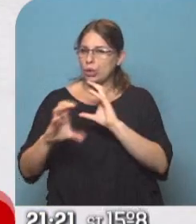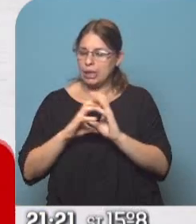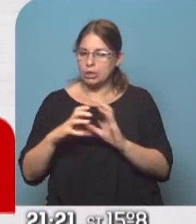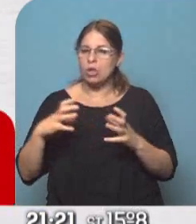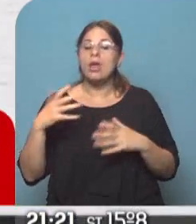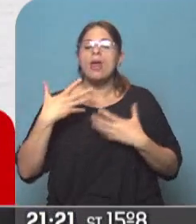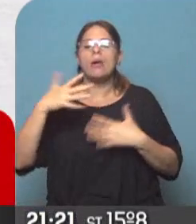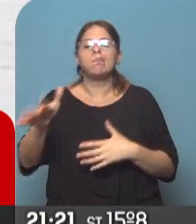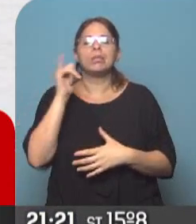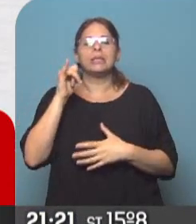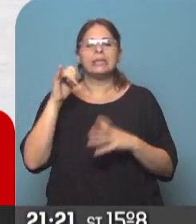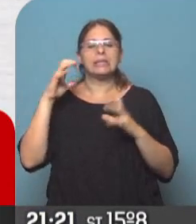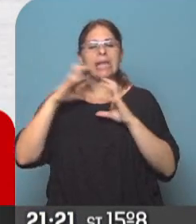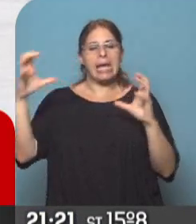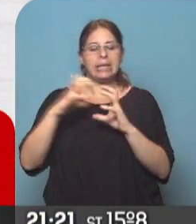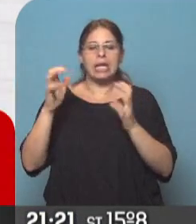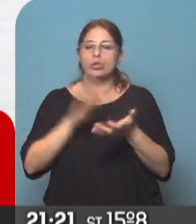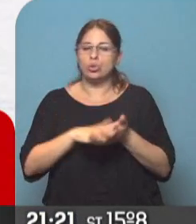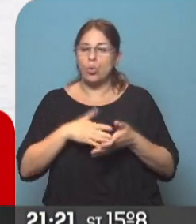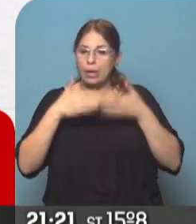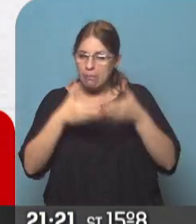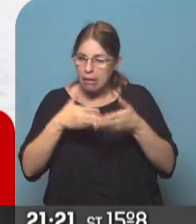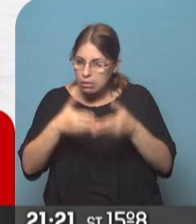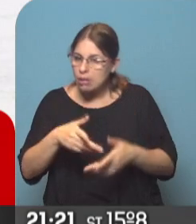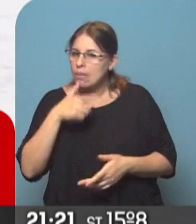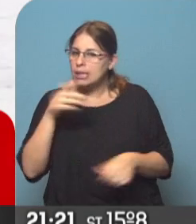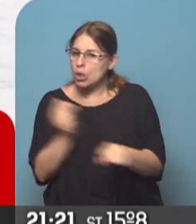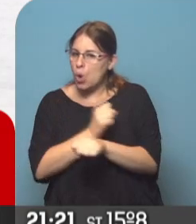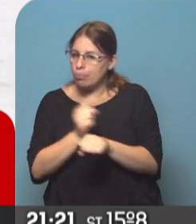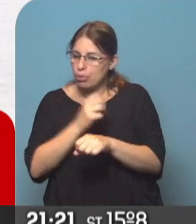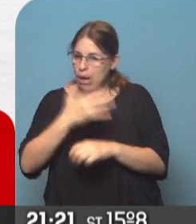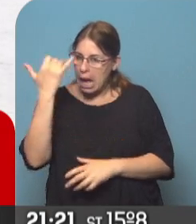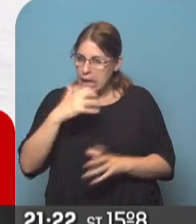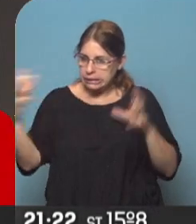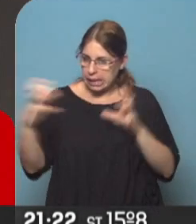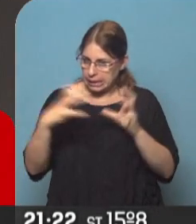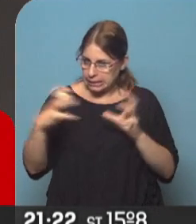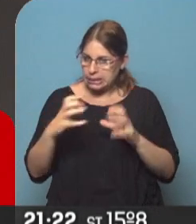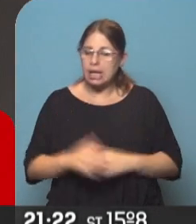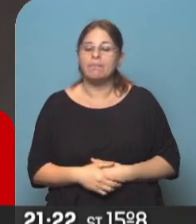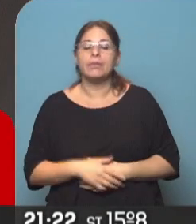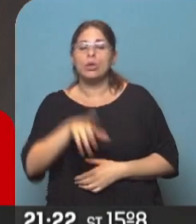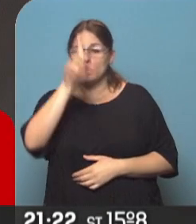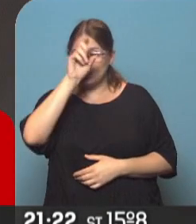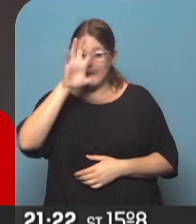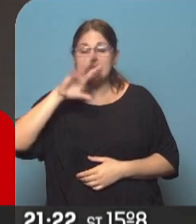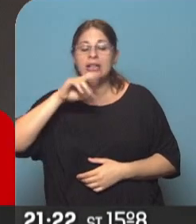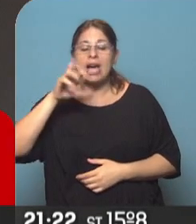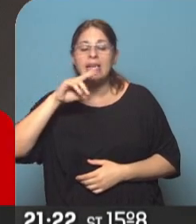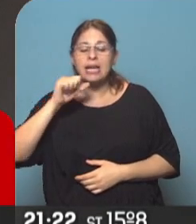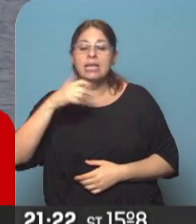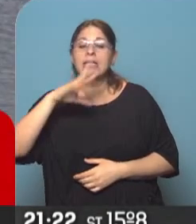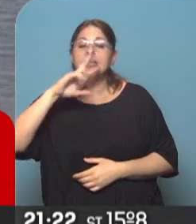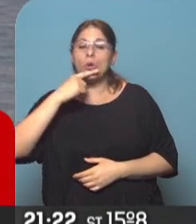detectadas, porque desde el ámbito de la Marina se estaría comprobando la recepción de señales del submarino ARA San Juan,